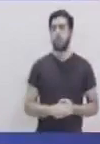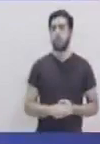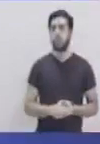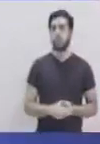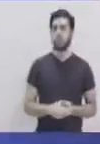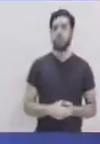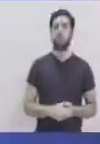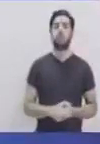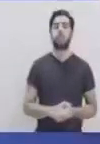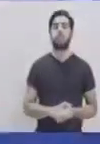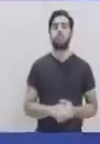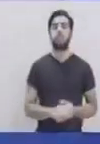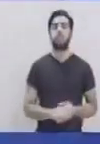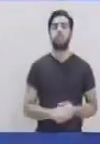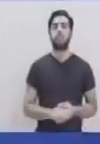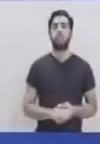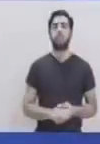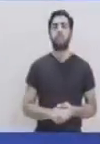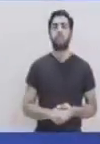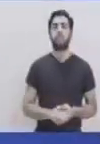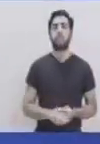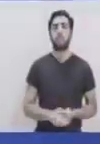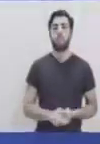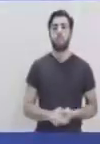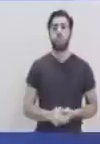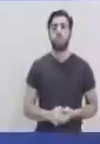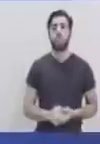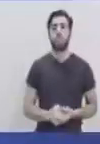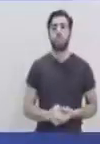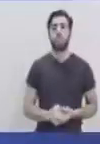para cada estiramiento tengo un tiempo de 8 segundos